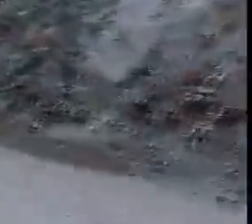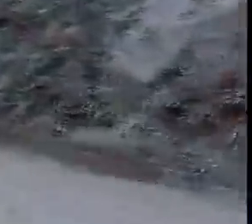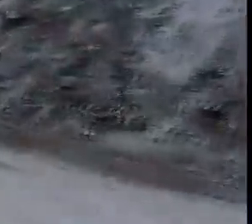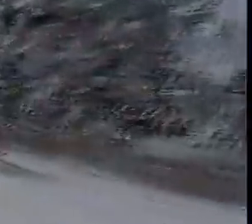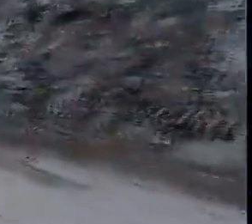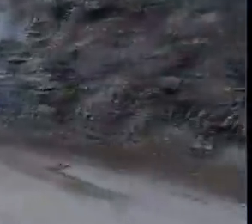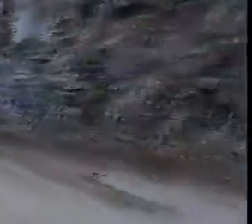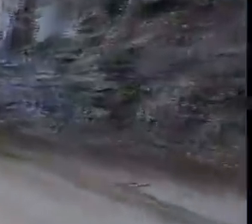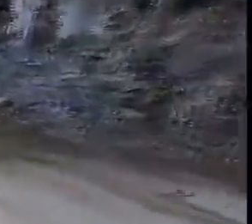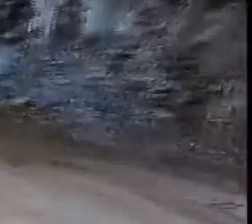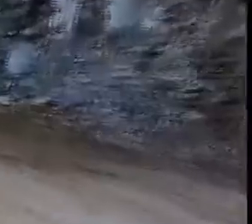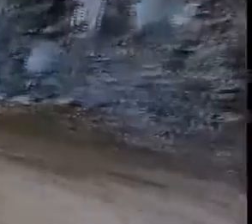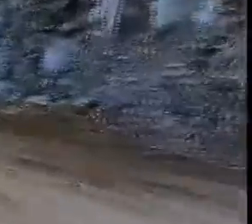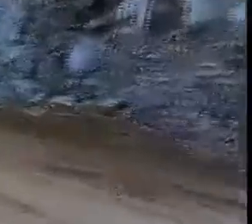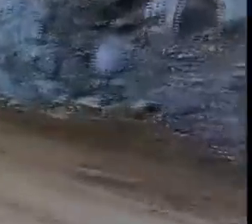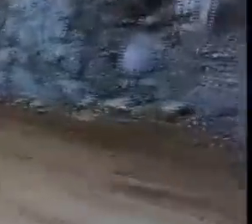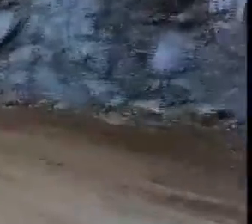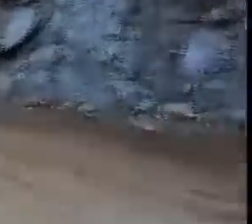A continuación